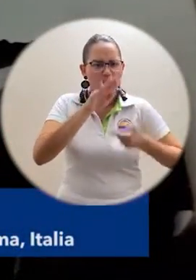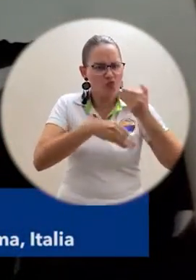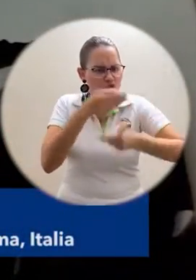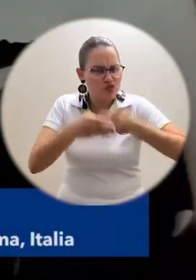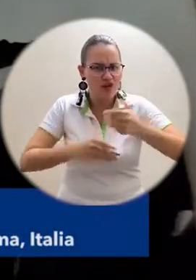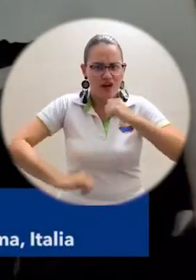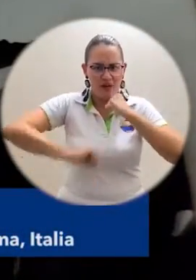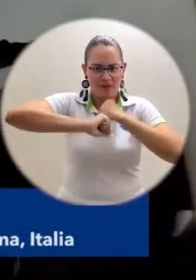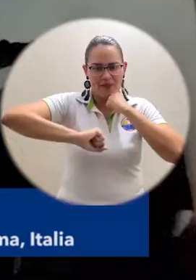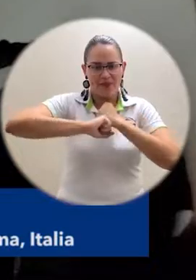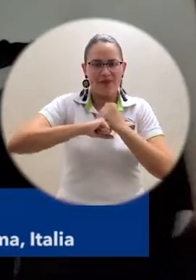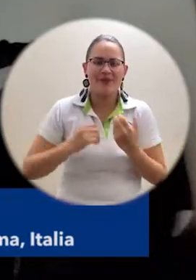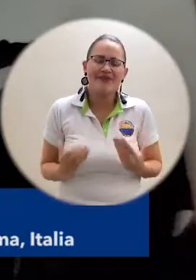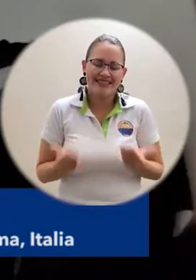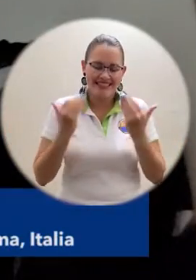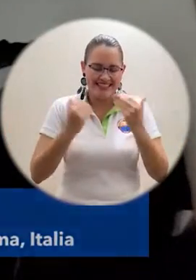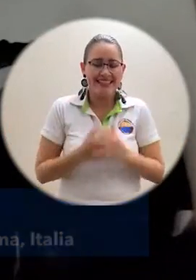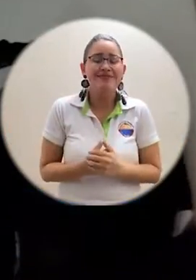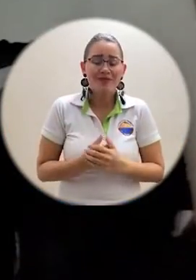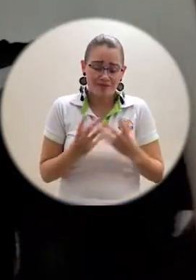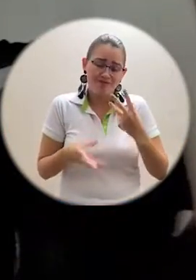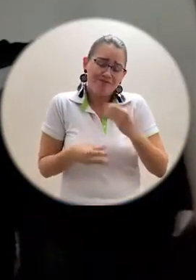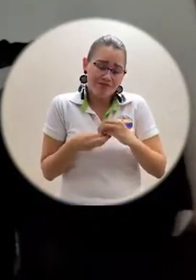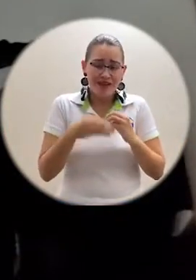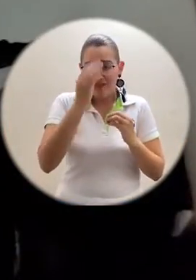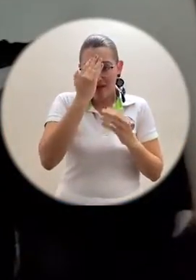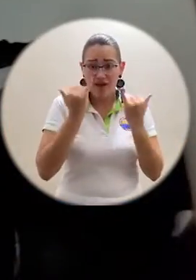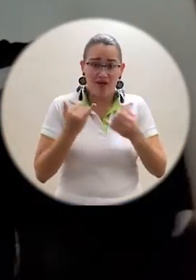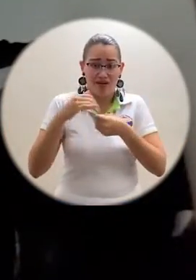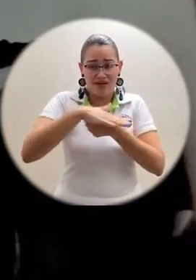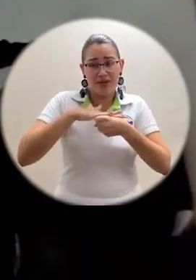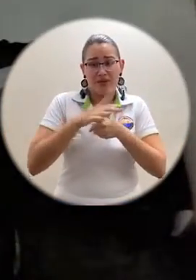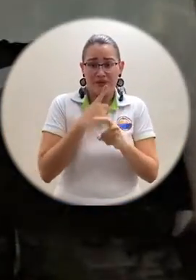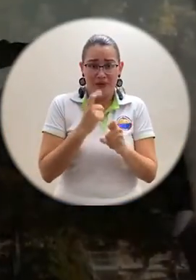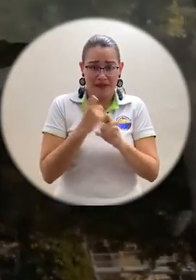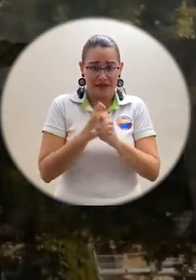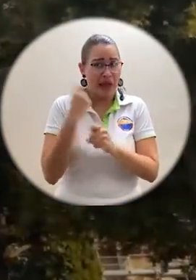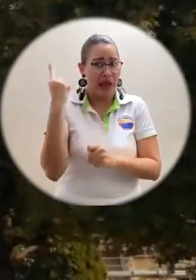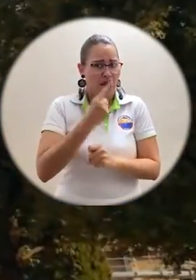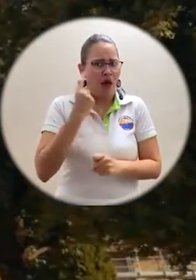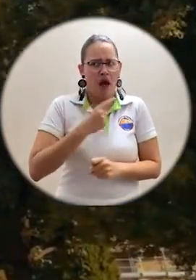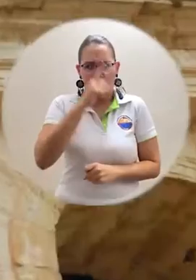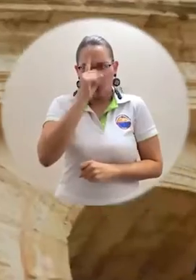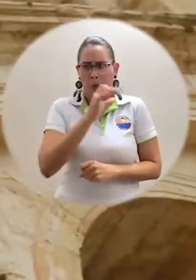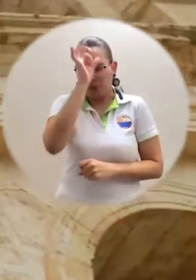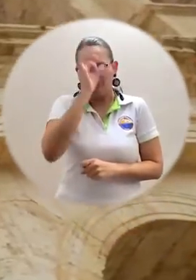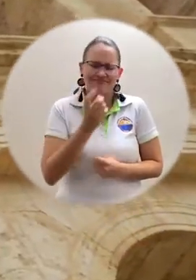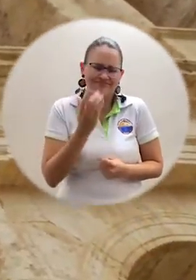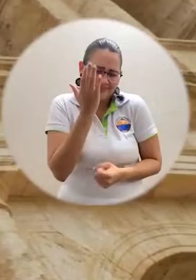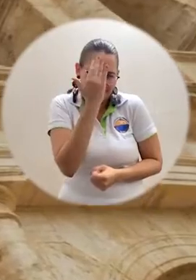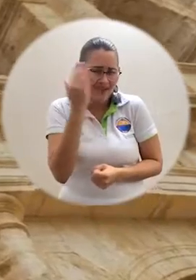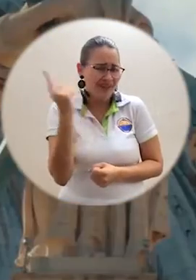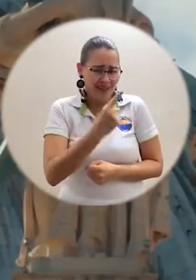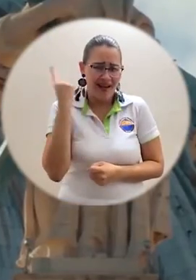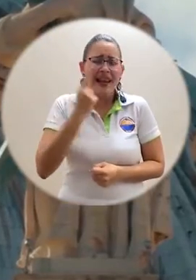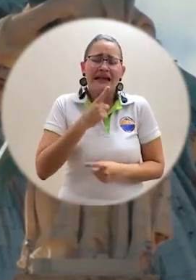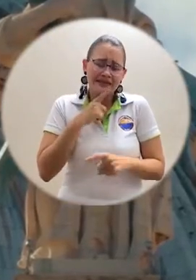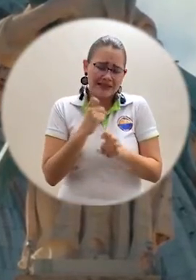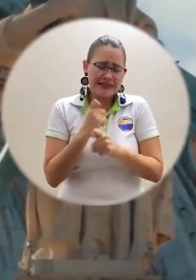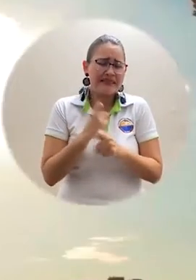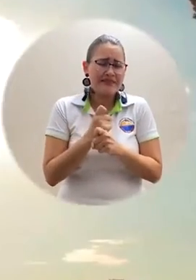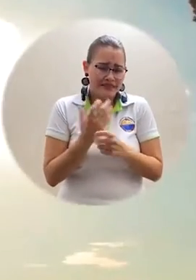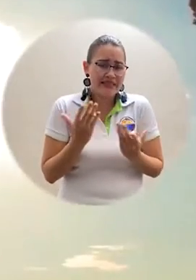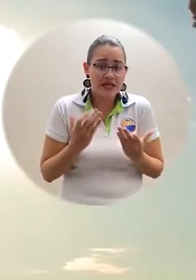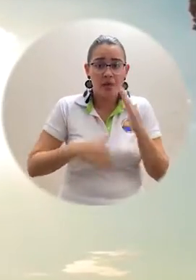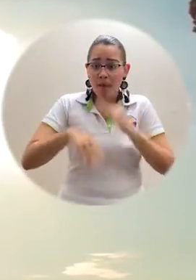diferentes procesos de atención con nosotros respecto a toda la situación que se ha presentado acá. nadie es un secreto que el país se encuentra enfrentando